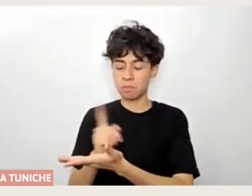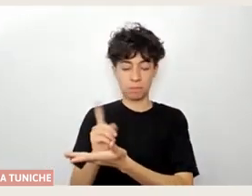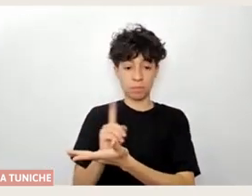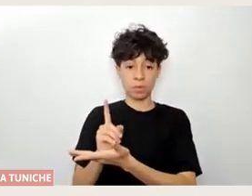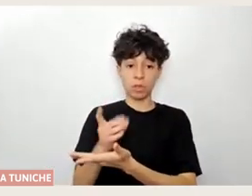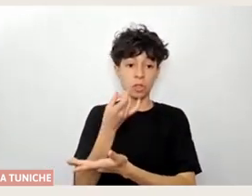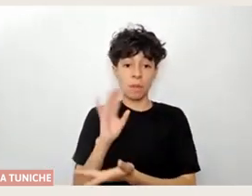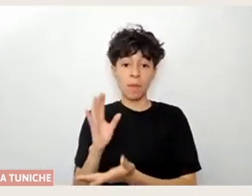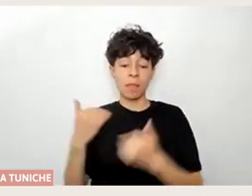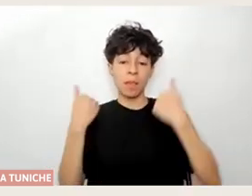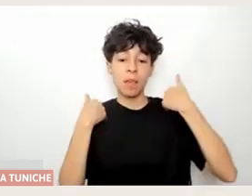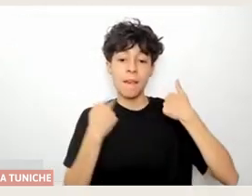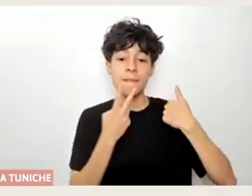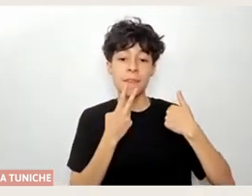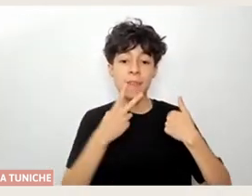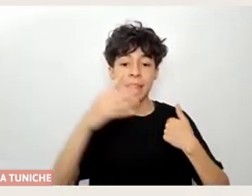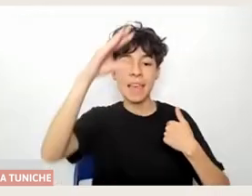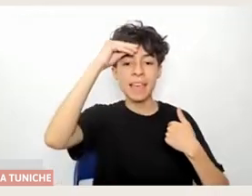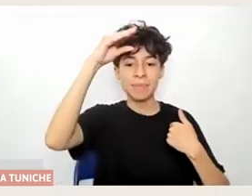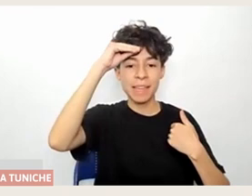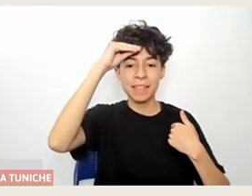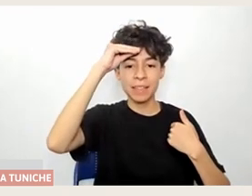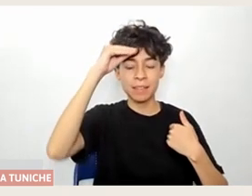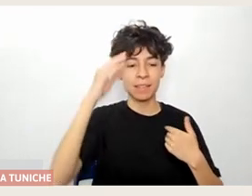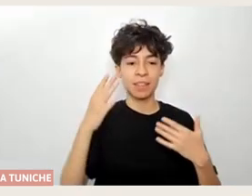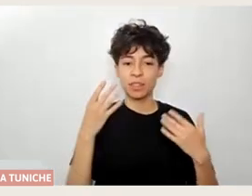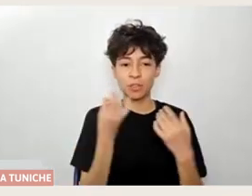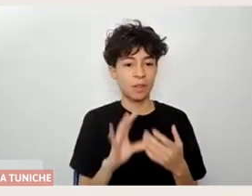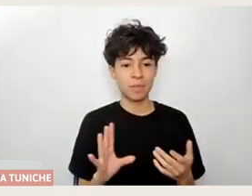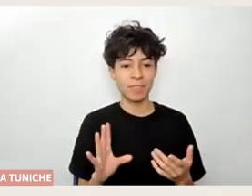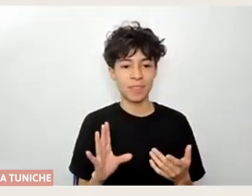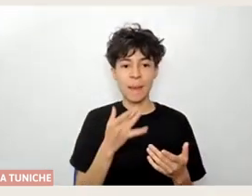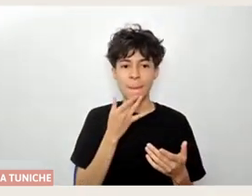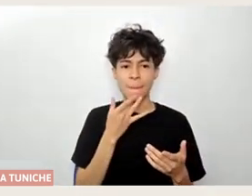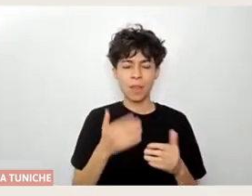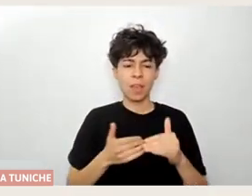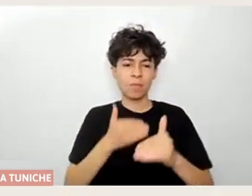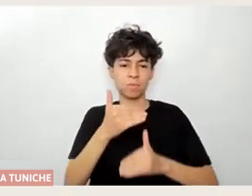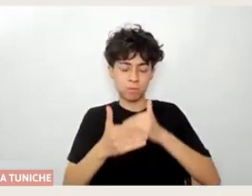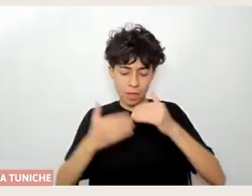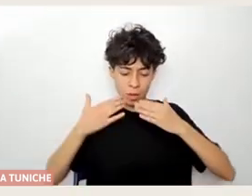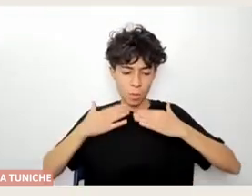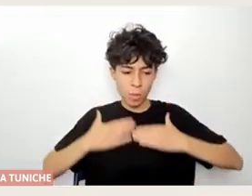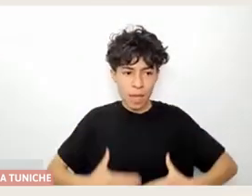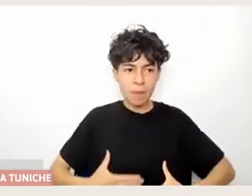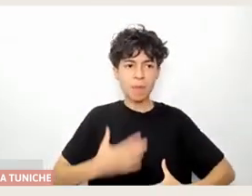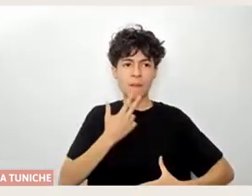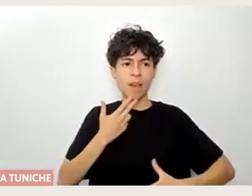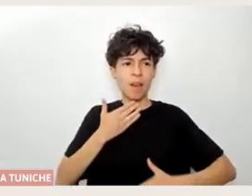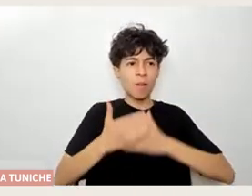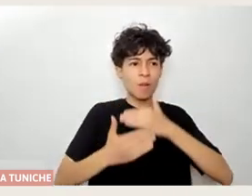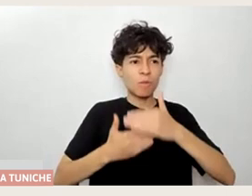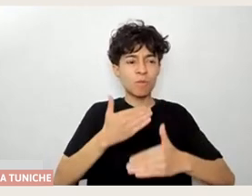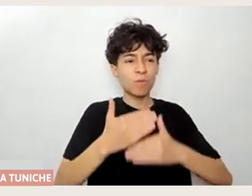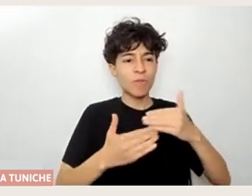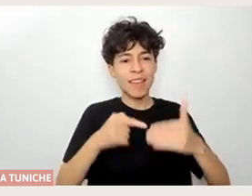hacerlo, porque la propia experiencia va a ir generando algo en estos cuerpos que habitamos y